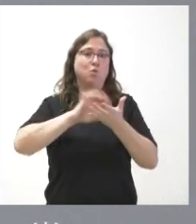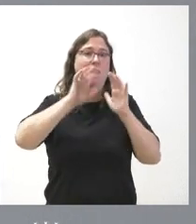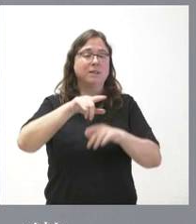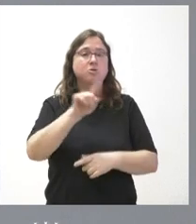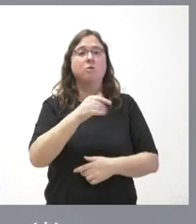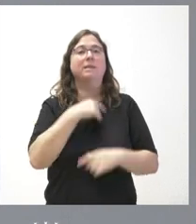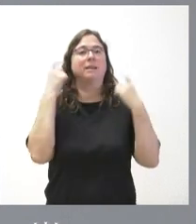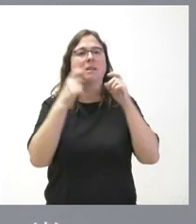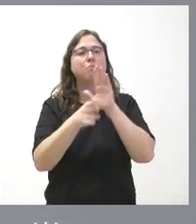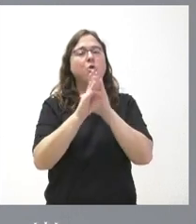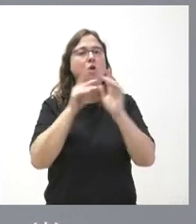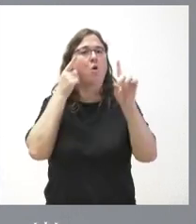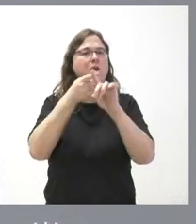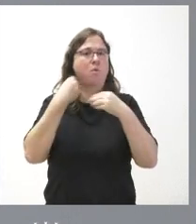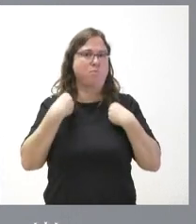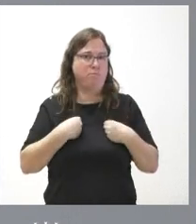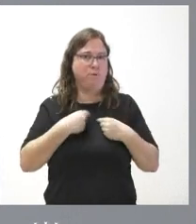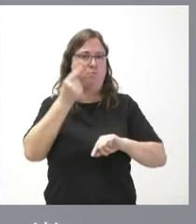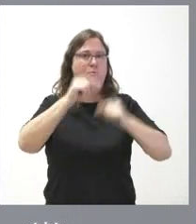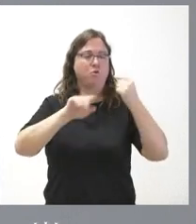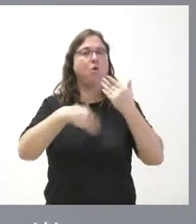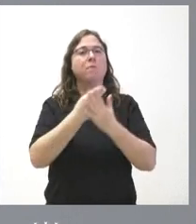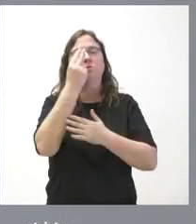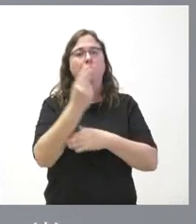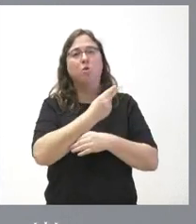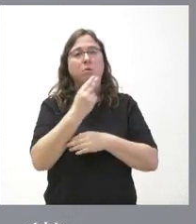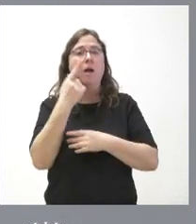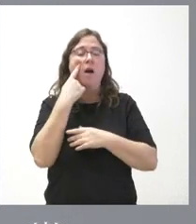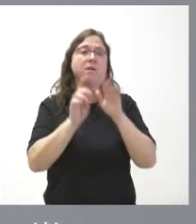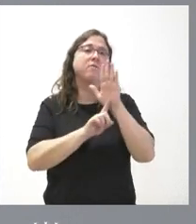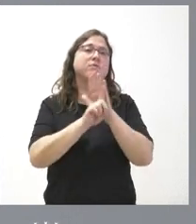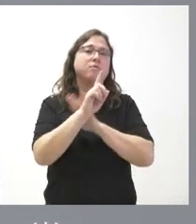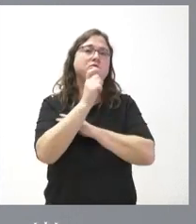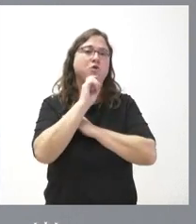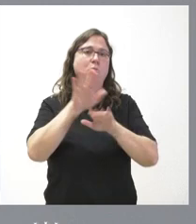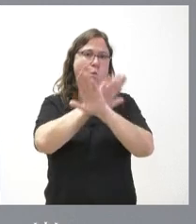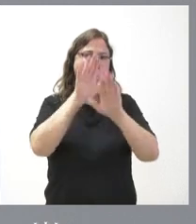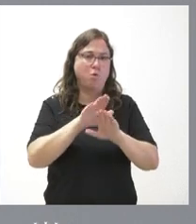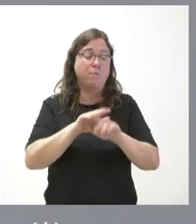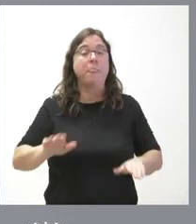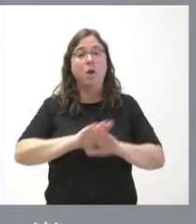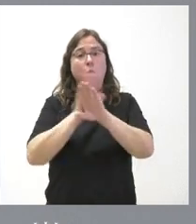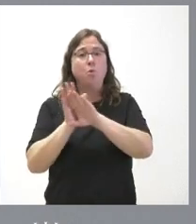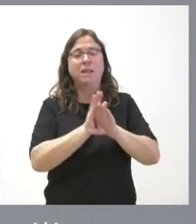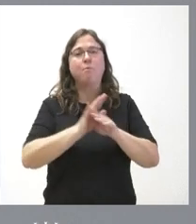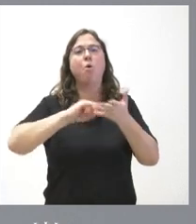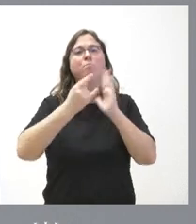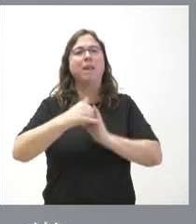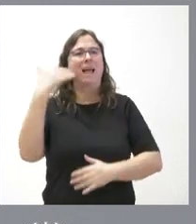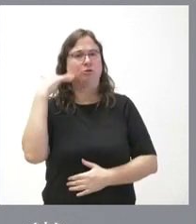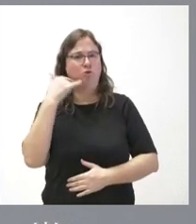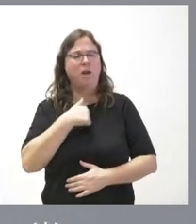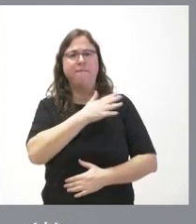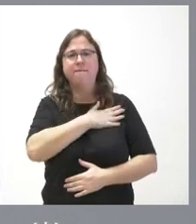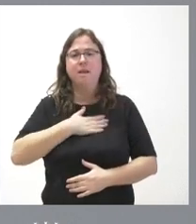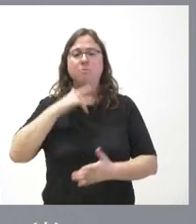manteniendo nuestros objetivos y nuestros presupuestos y nuestros compromisos pero vamos a ver cómo evoluciona este último aspecto y por último el plan Soria la idea que tenemos